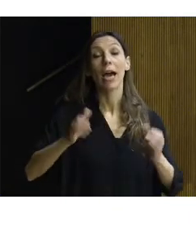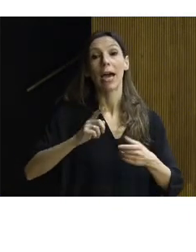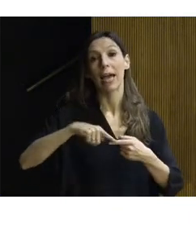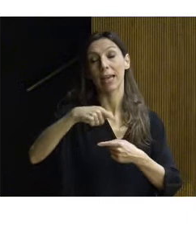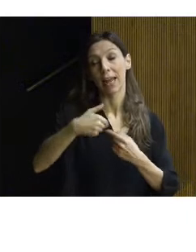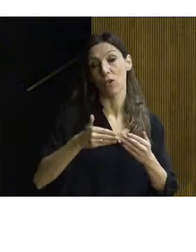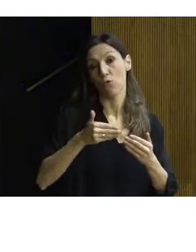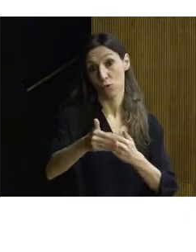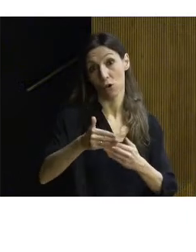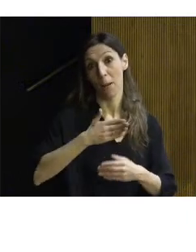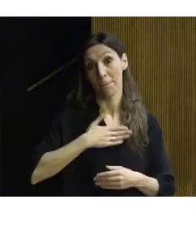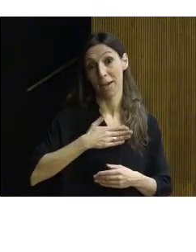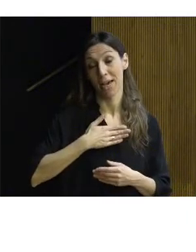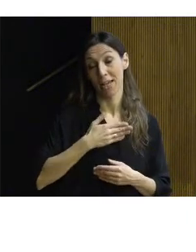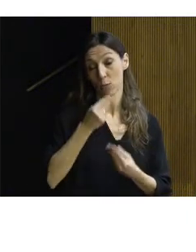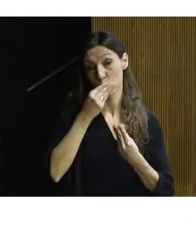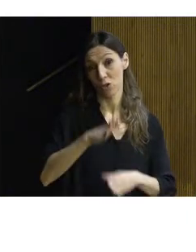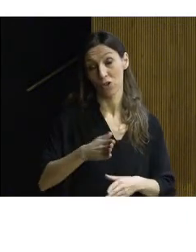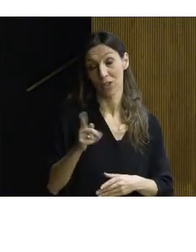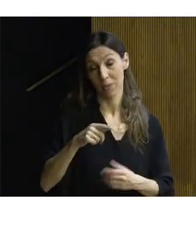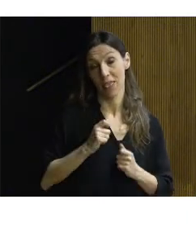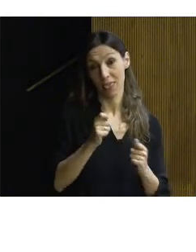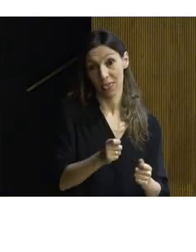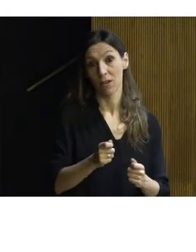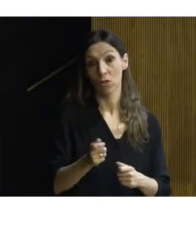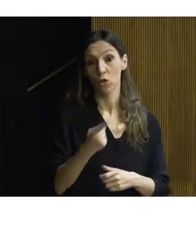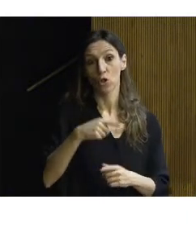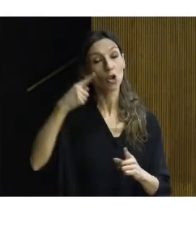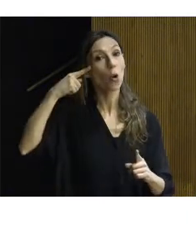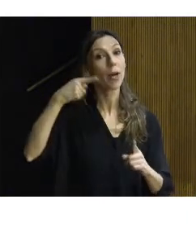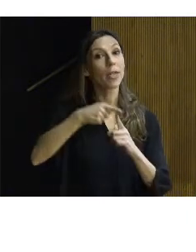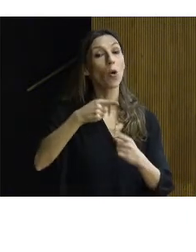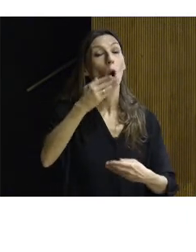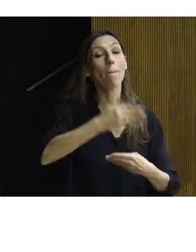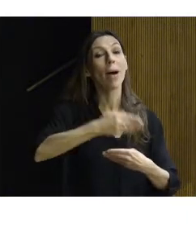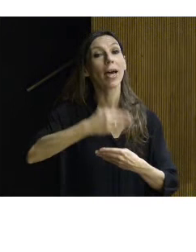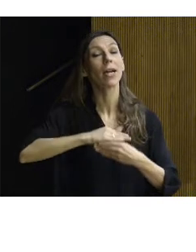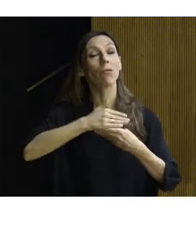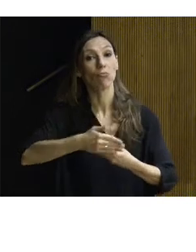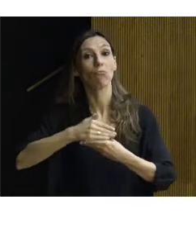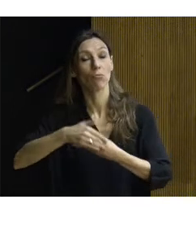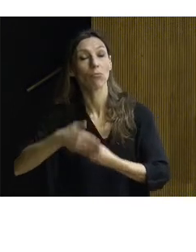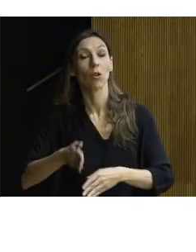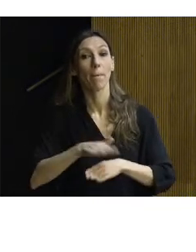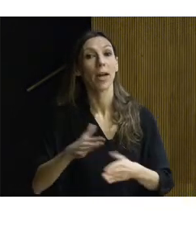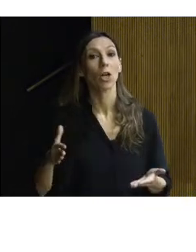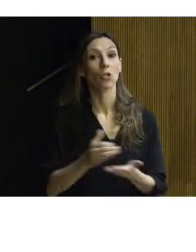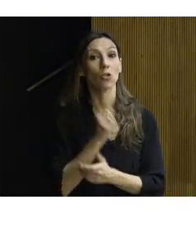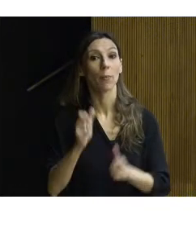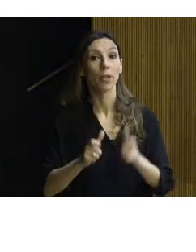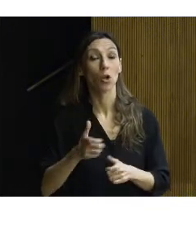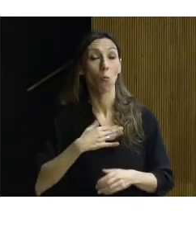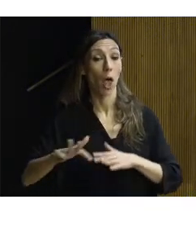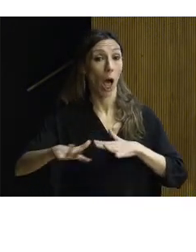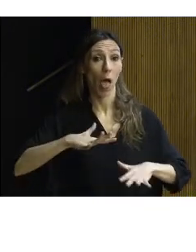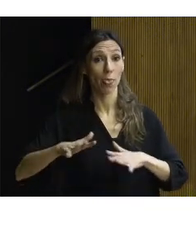español. Tenemos claro que nuestra misión es eliminar las barreras para que todas las personas puedan realizar la misma acción que pudiera llevar